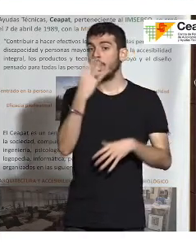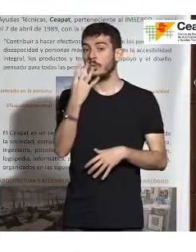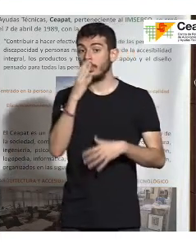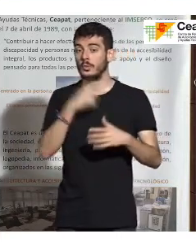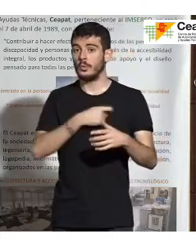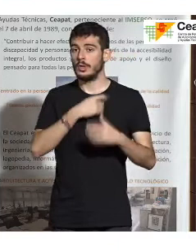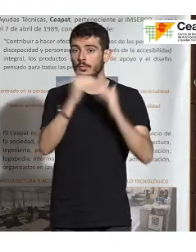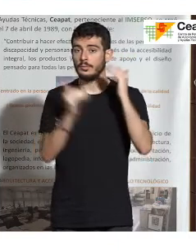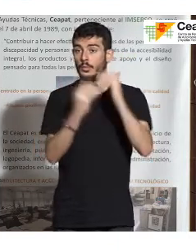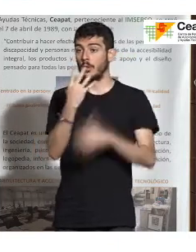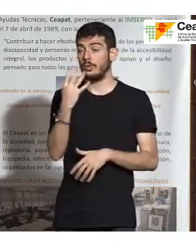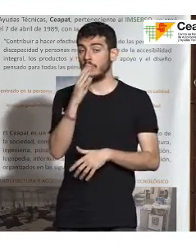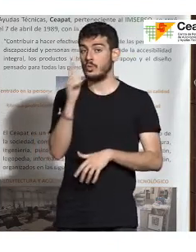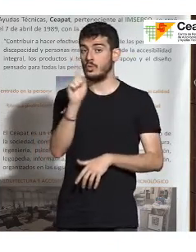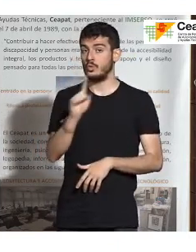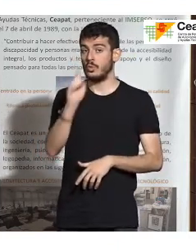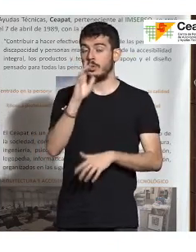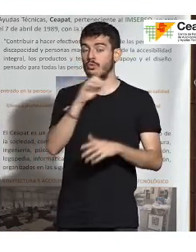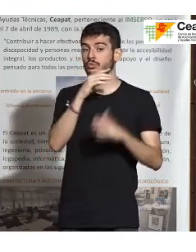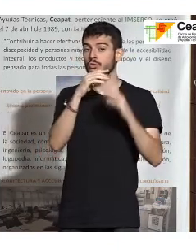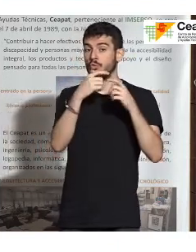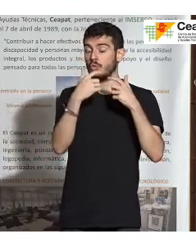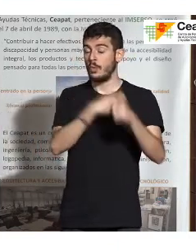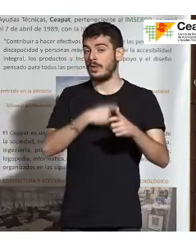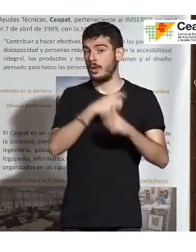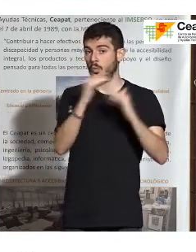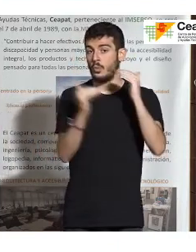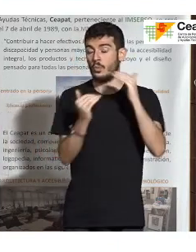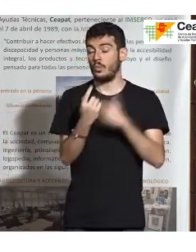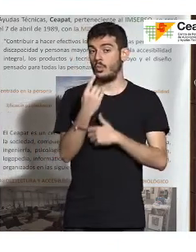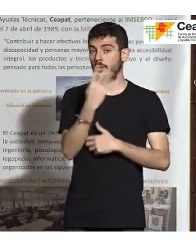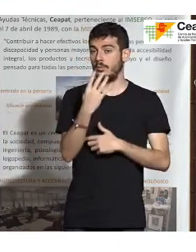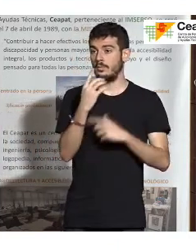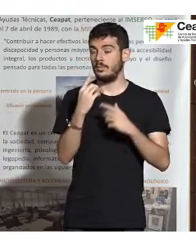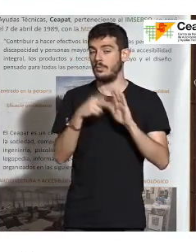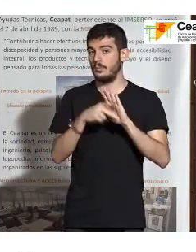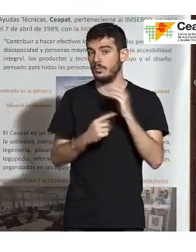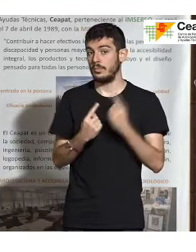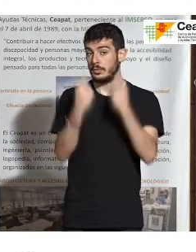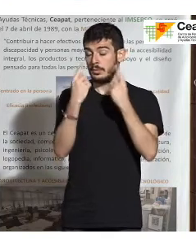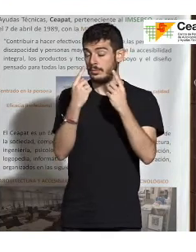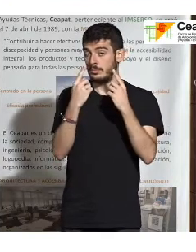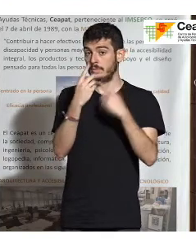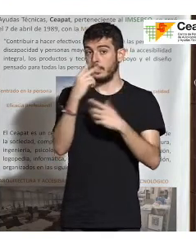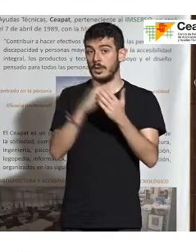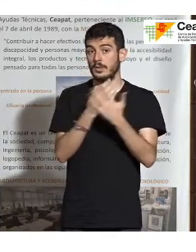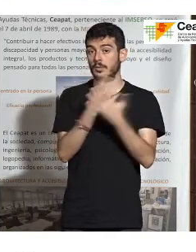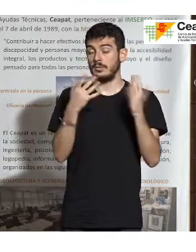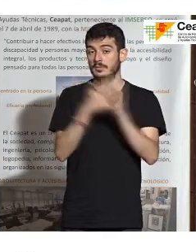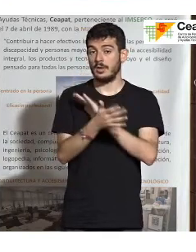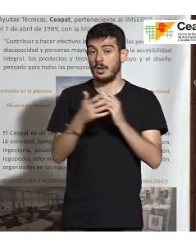4. Y 1, ¿por qué? Porque es la primera norma que hace el subcomité 4. Y 2019 significa el año de la publicación.